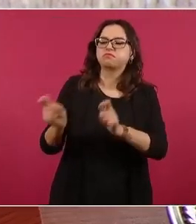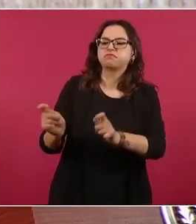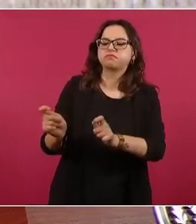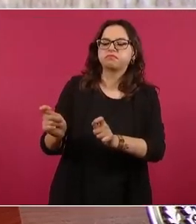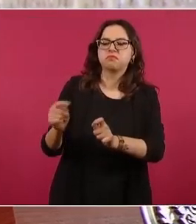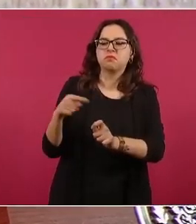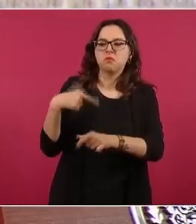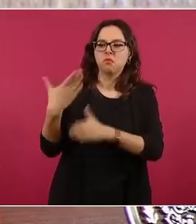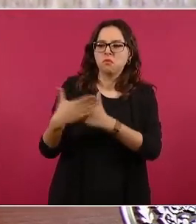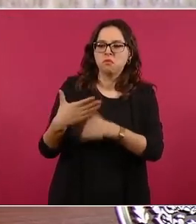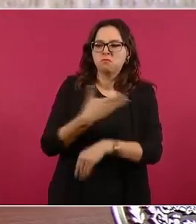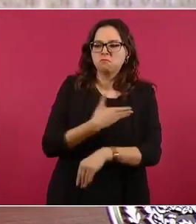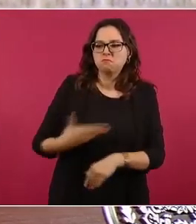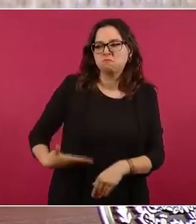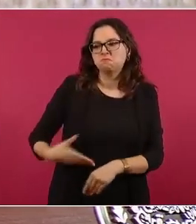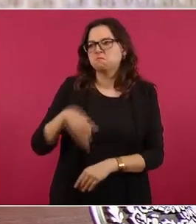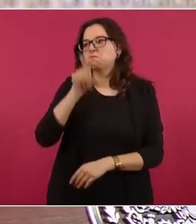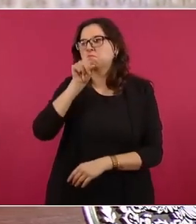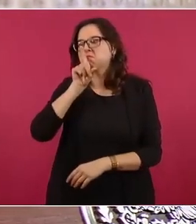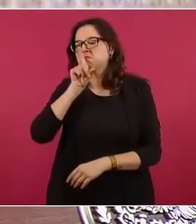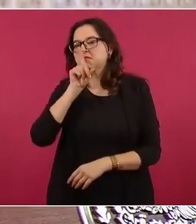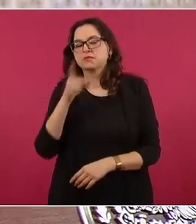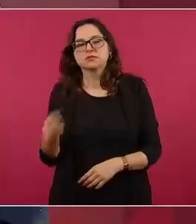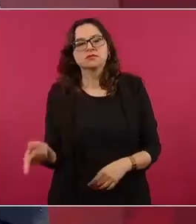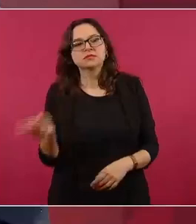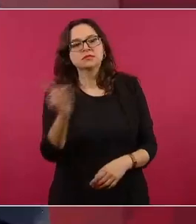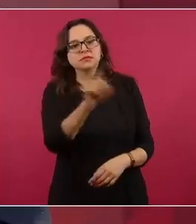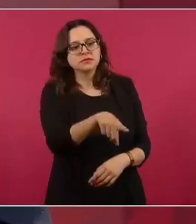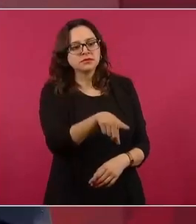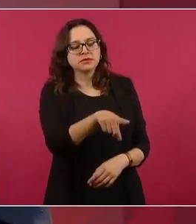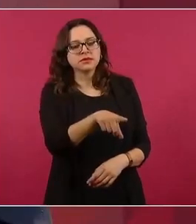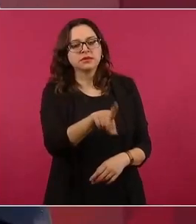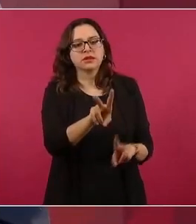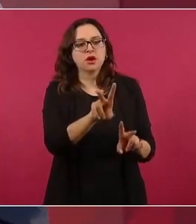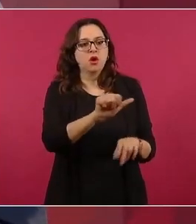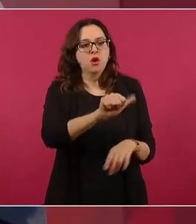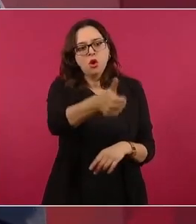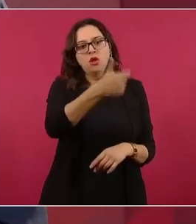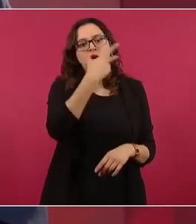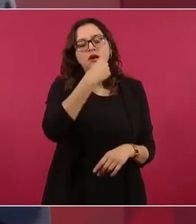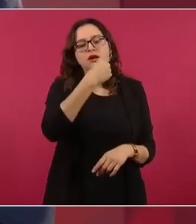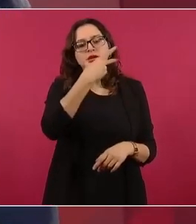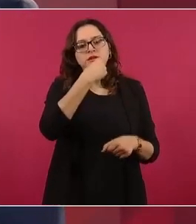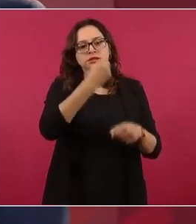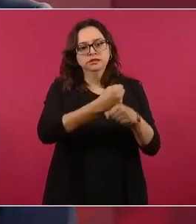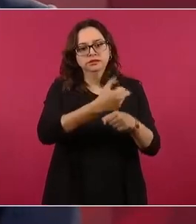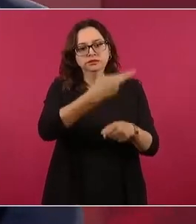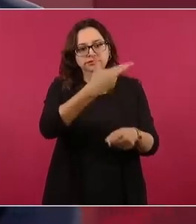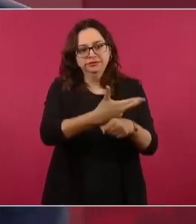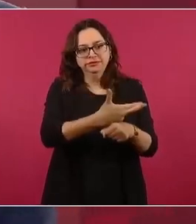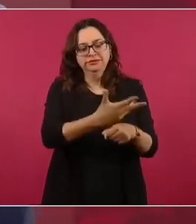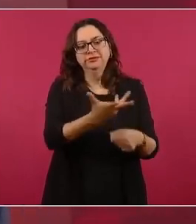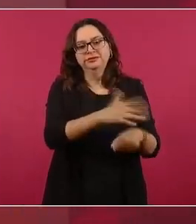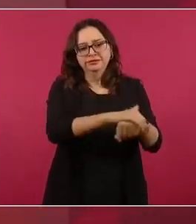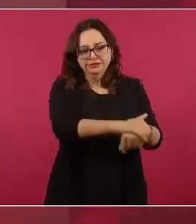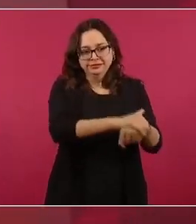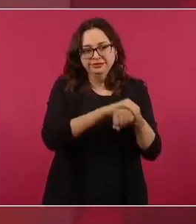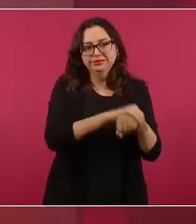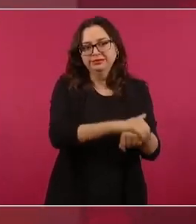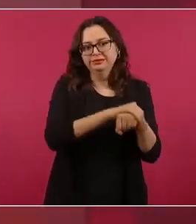era secretario de recursos hidráulicos y amigo de Echeverría